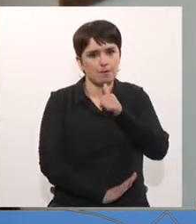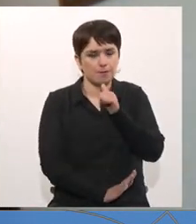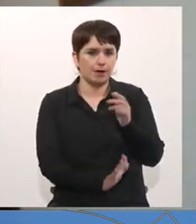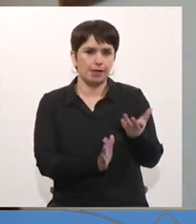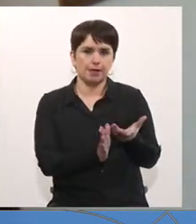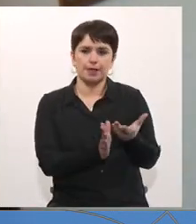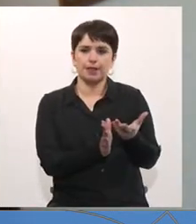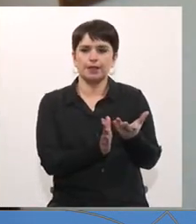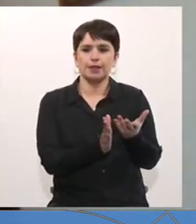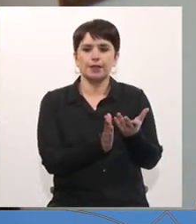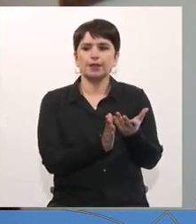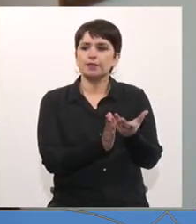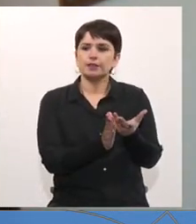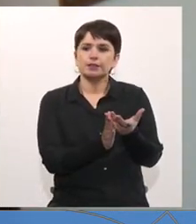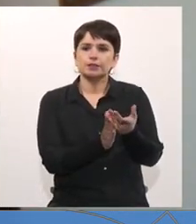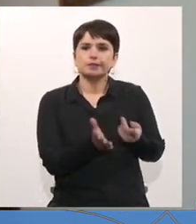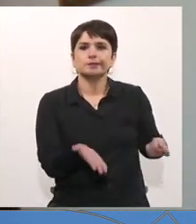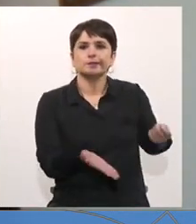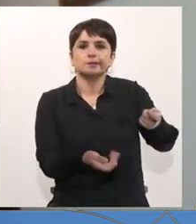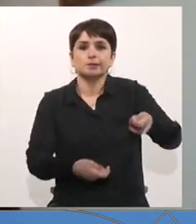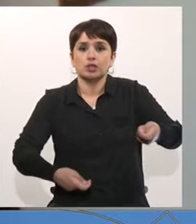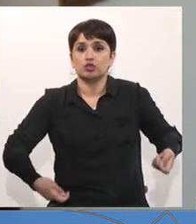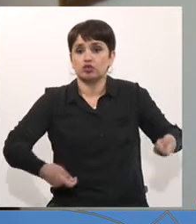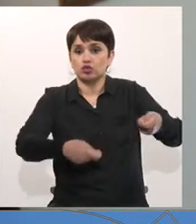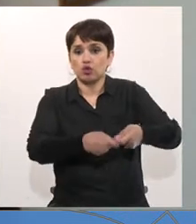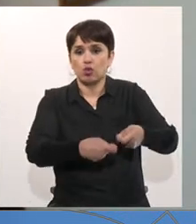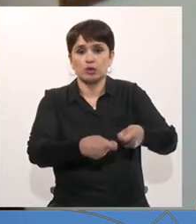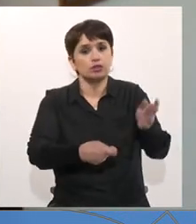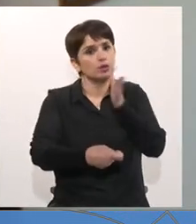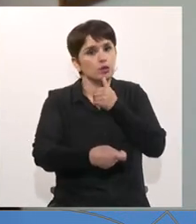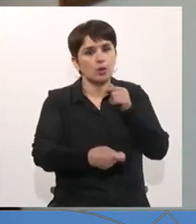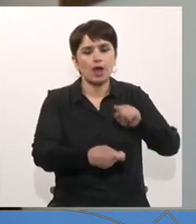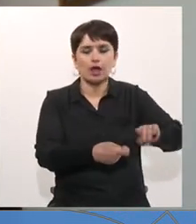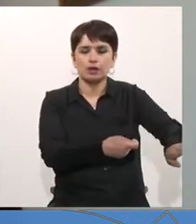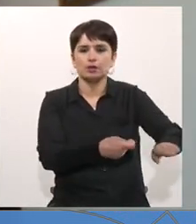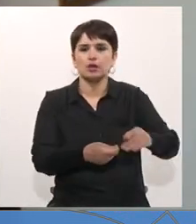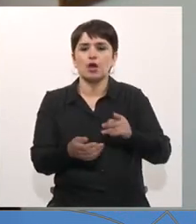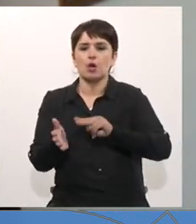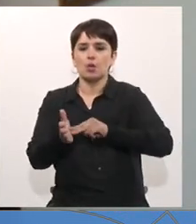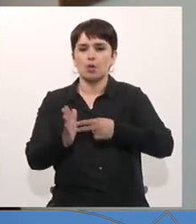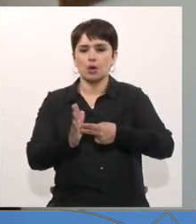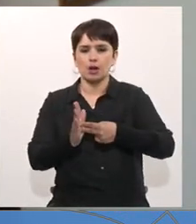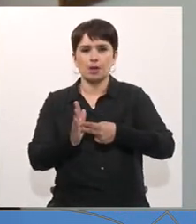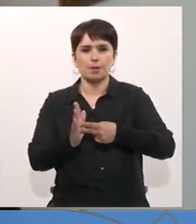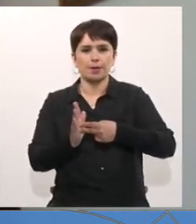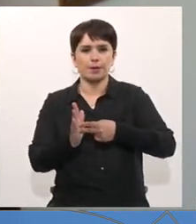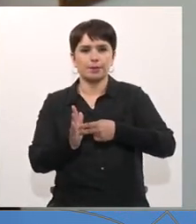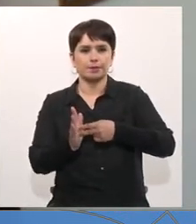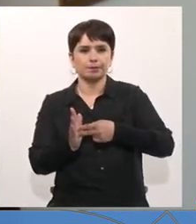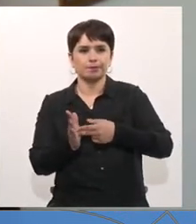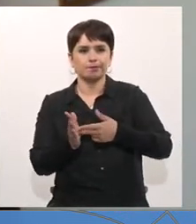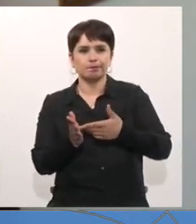insuficiencia a las subvenciones, etc., o los problemas de déficit de